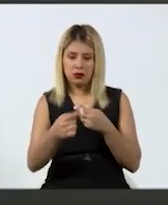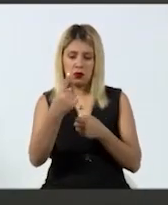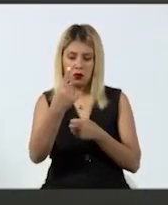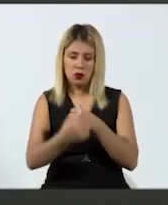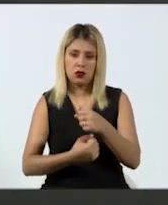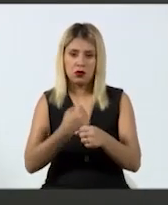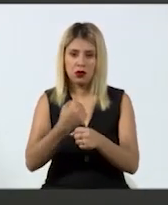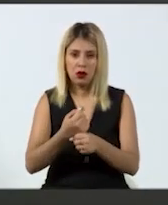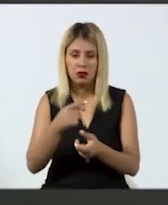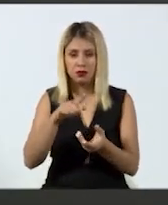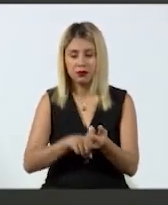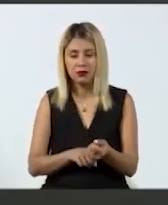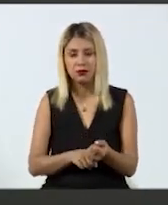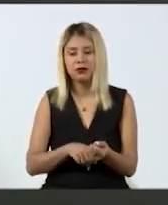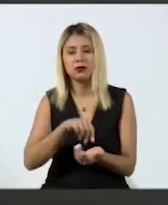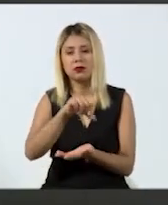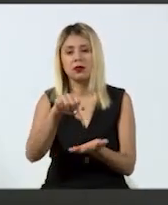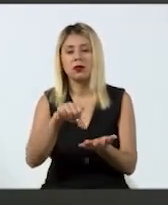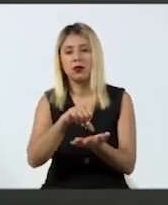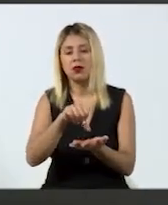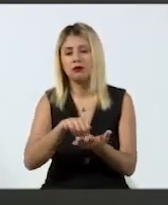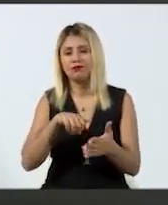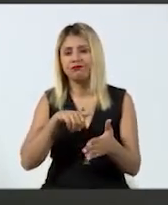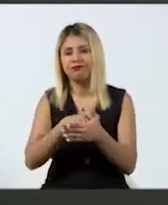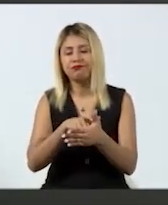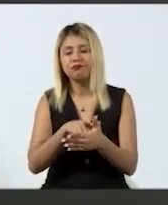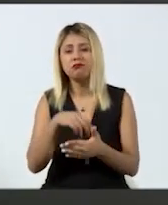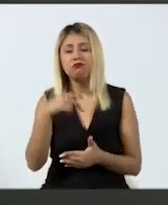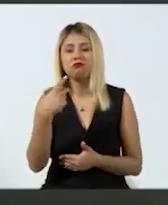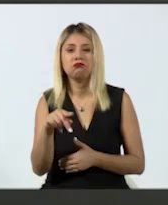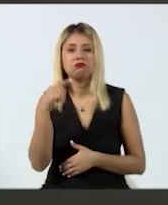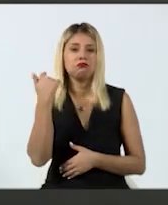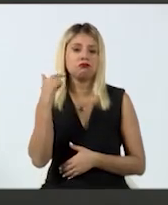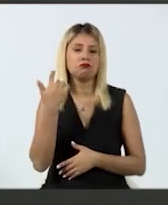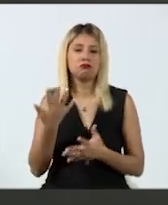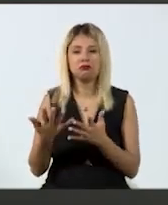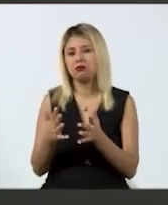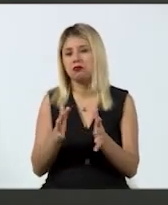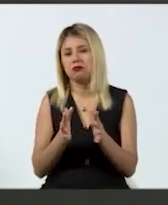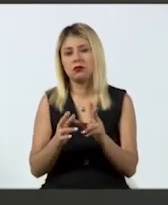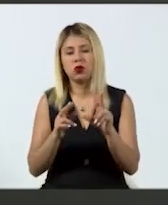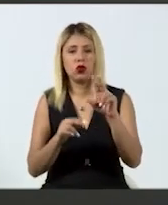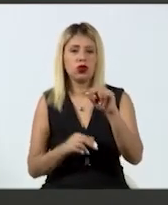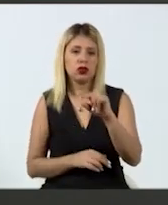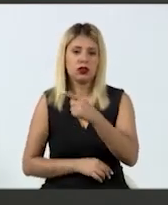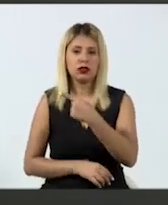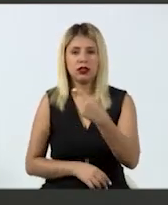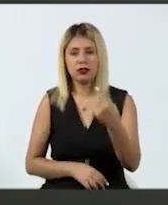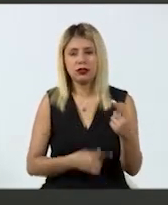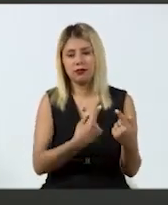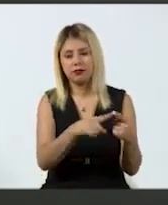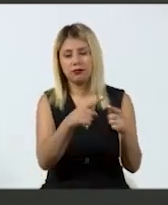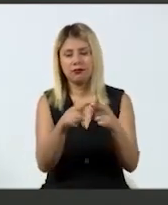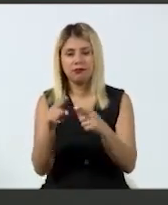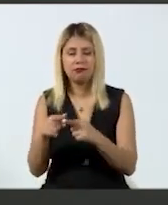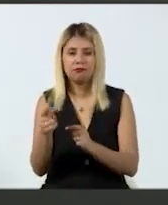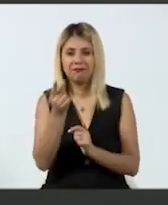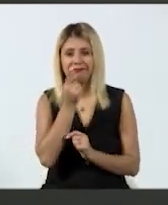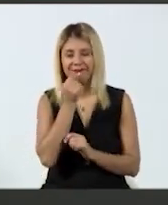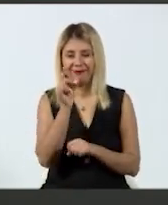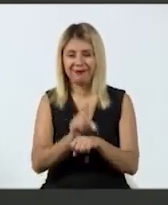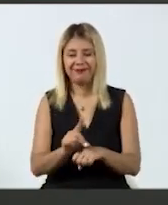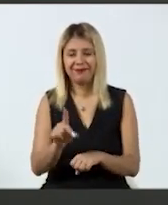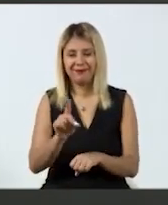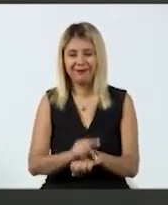estado y aquí en la central de Guadalajara estaremos hablando un promedio de 80 a 100 elementos diarios.